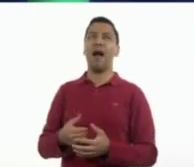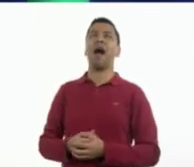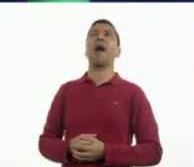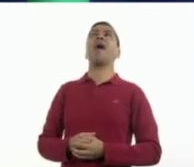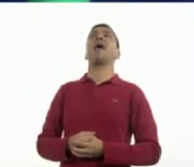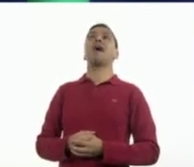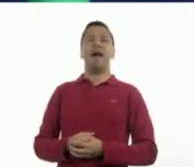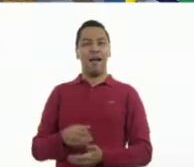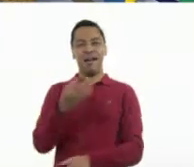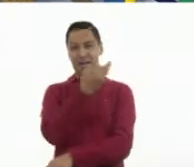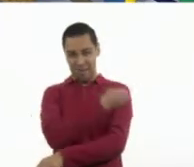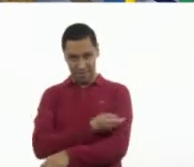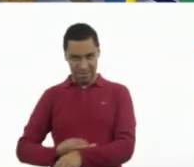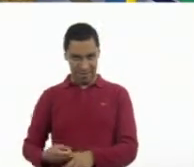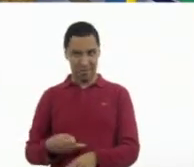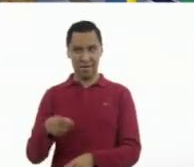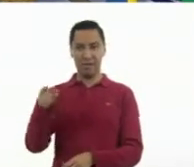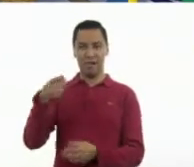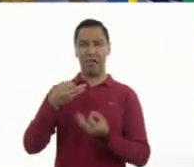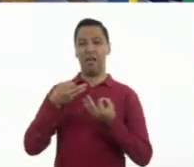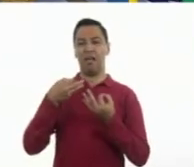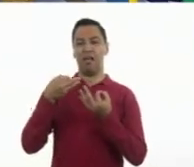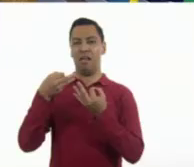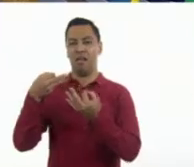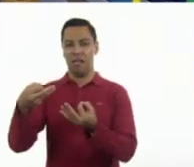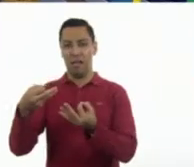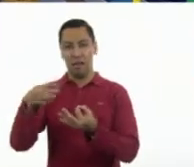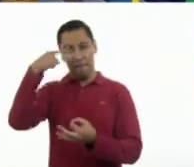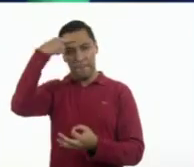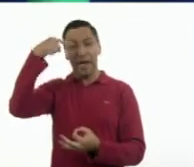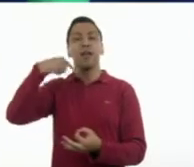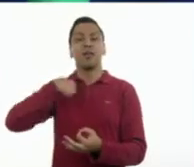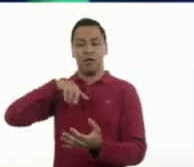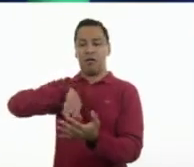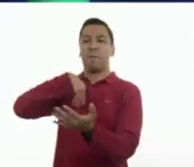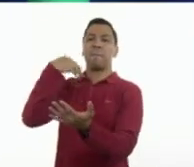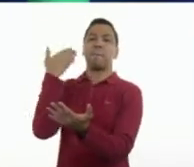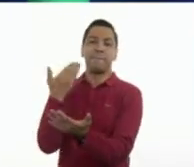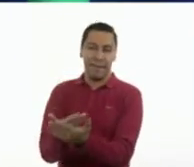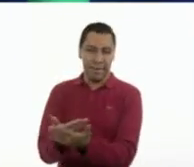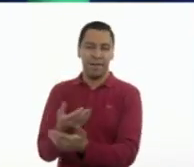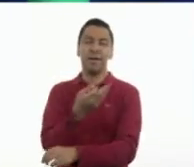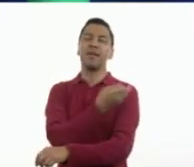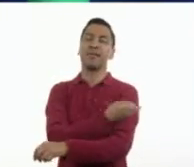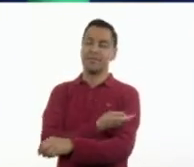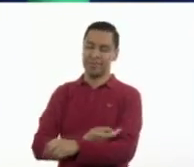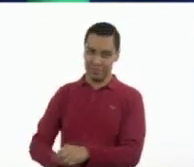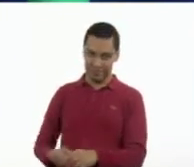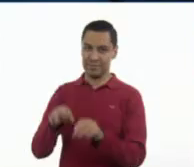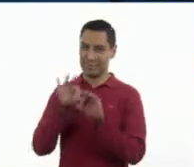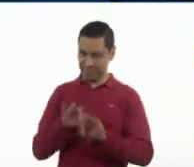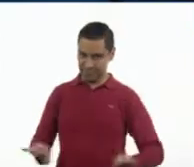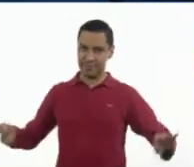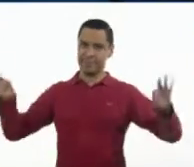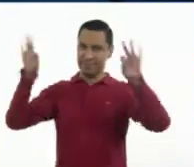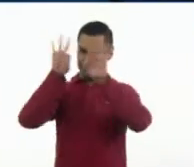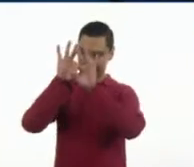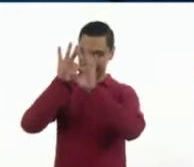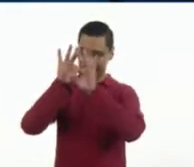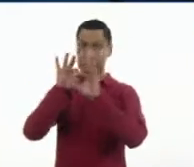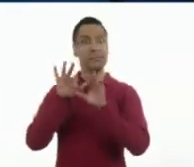manera. O sea, los anuncios son otro rollo. Es un tema muy, muy, muy, muy importante. De hecho, sí,